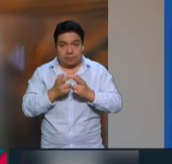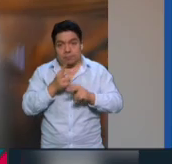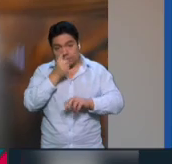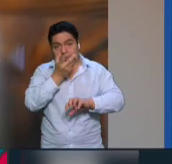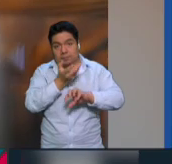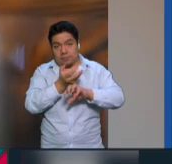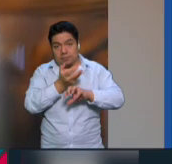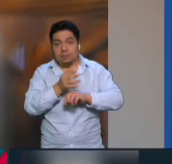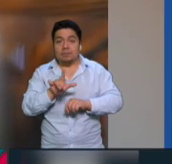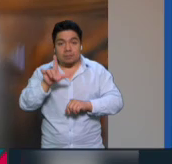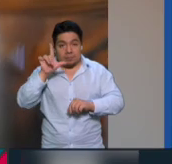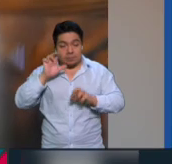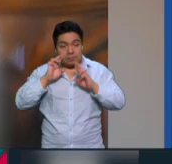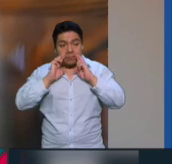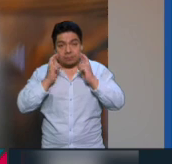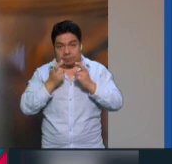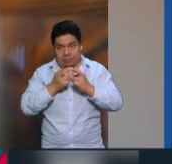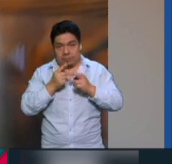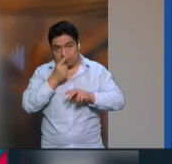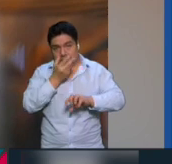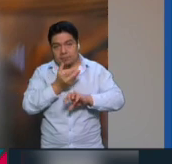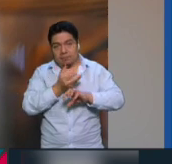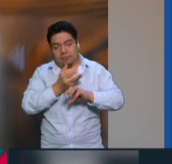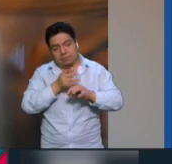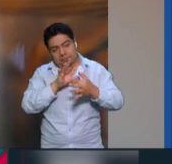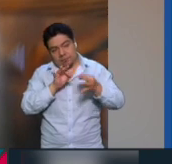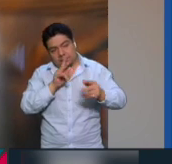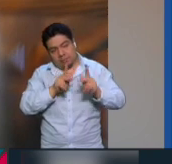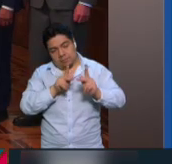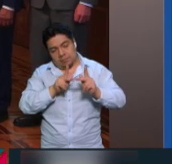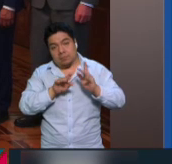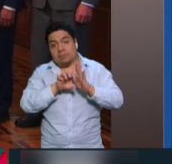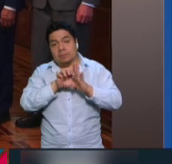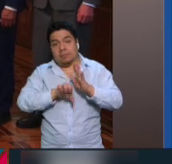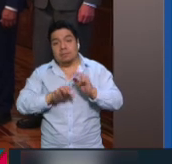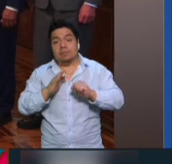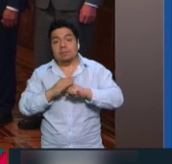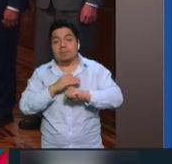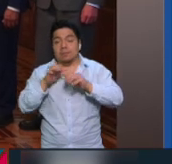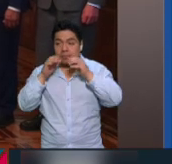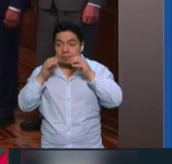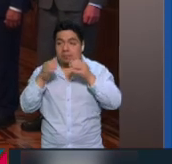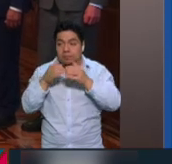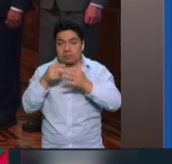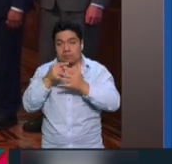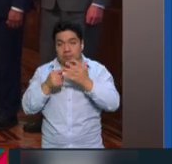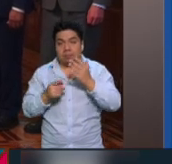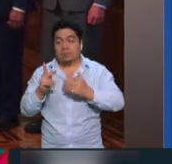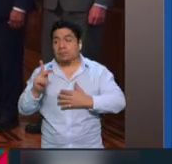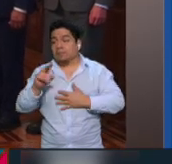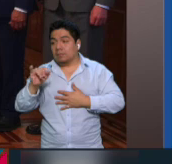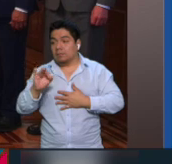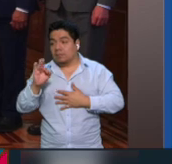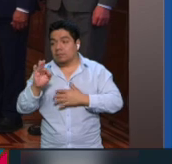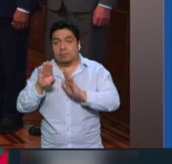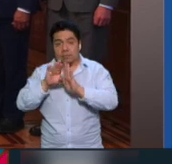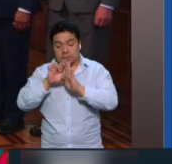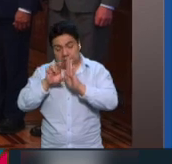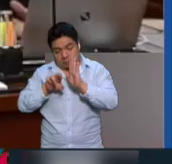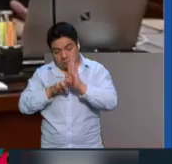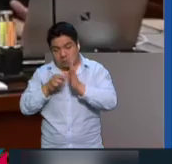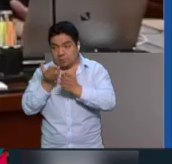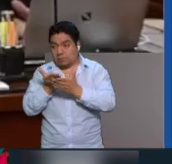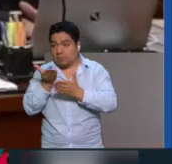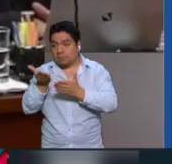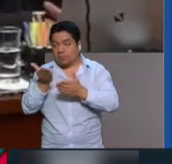este lunes y dijo que en el encuentro les explicó mediante ejemplos por qué envió al Congreso de la Unión una reforma judicial. Entre esos